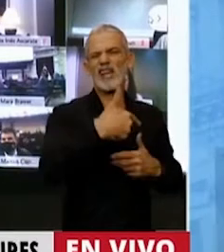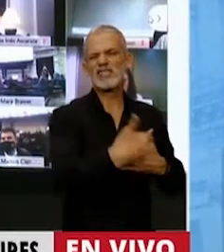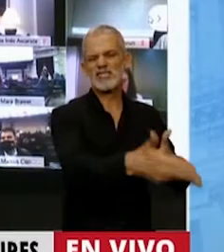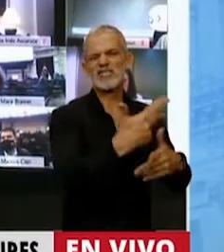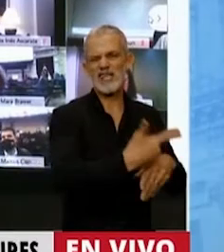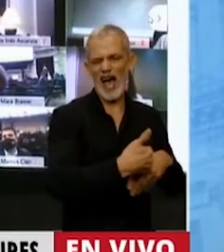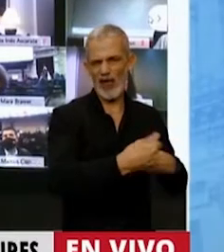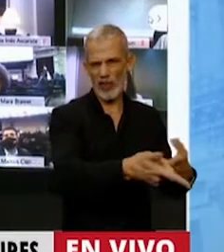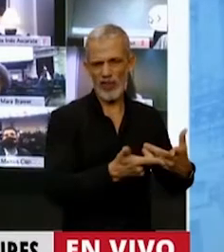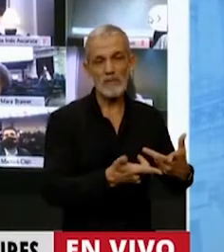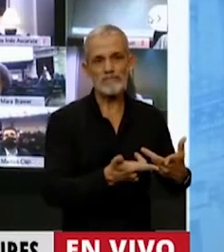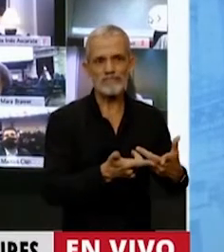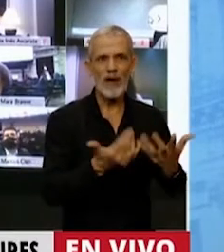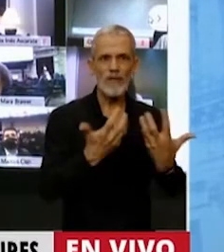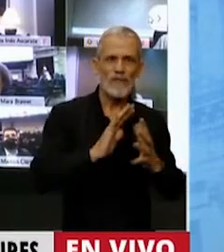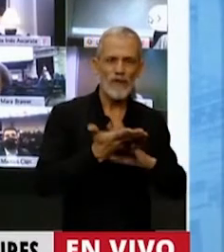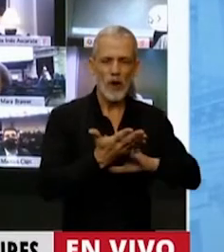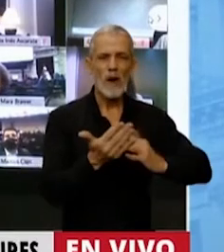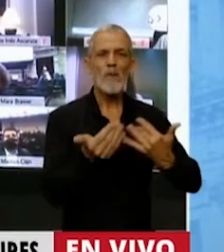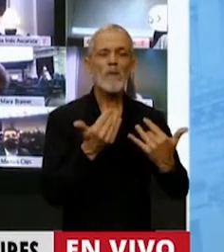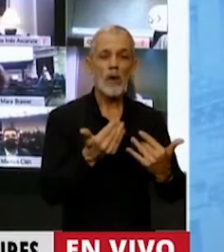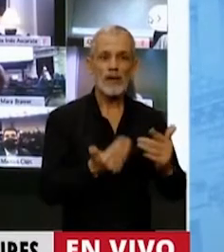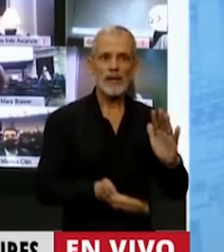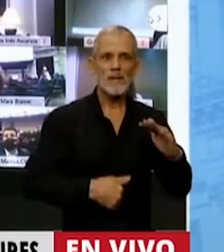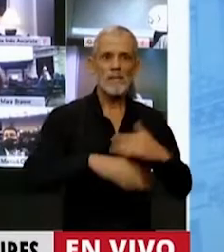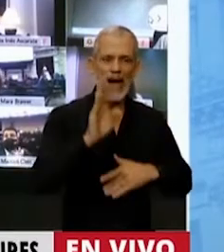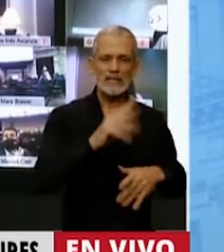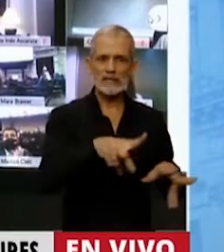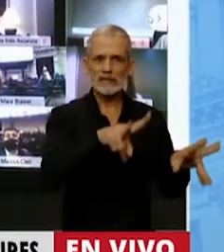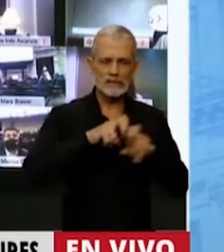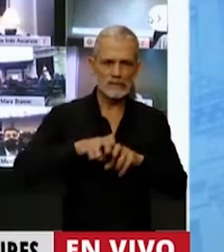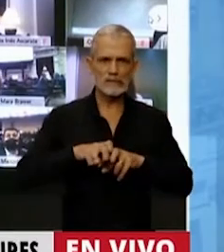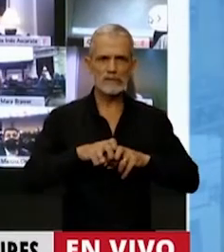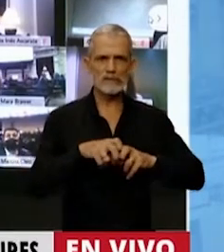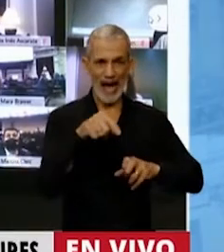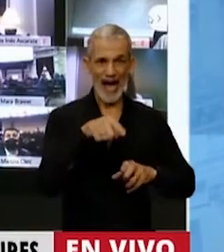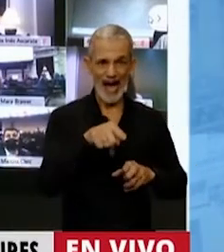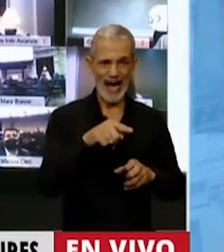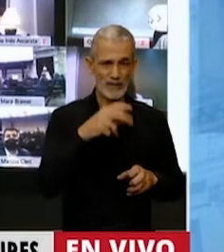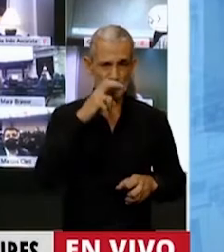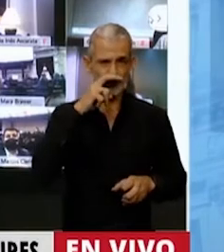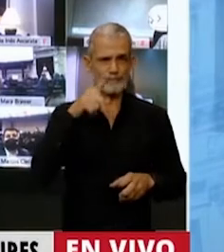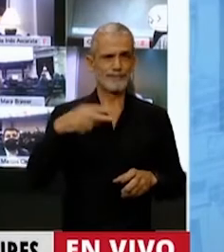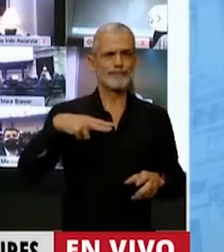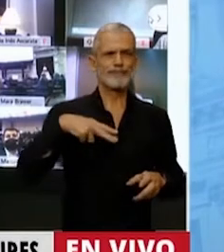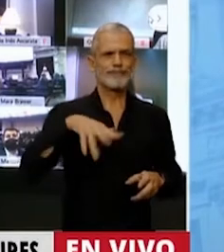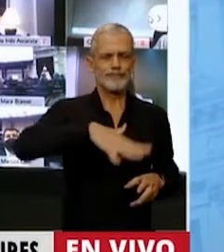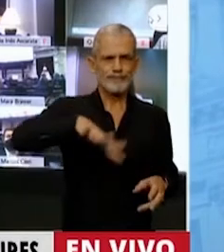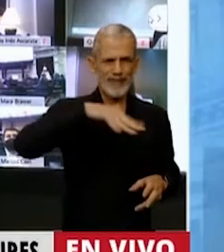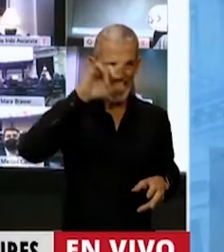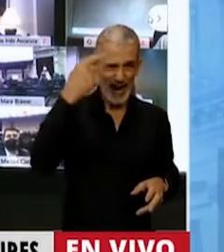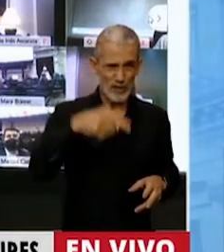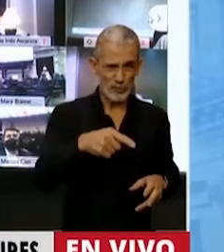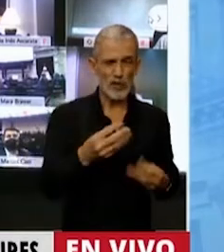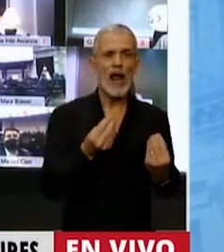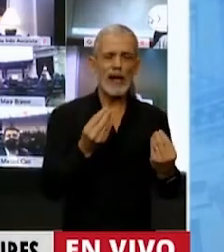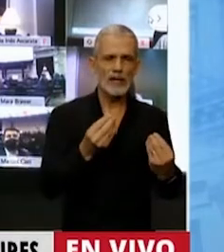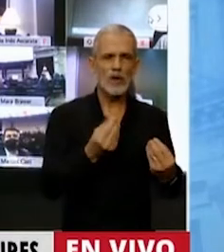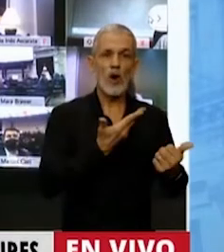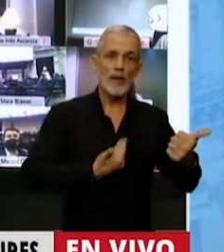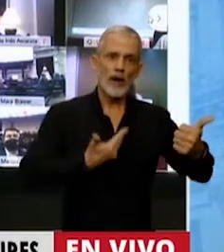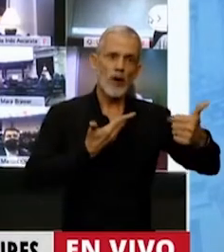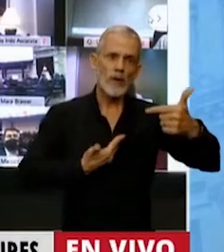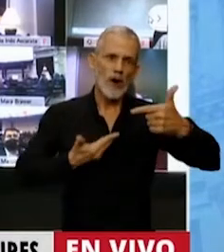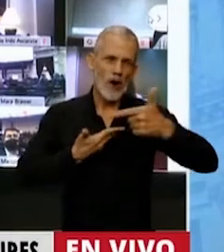porque es el mecanismo que les permite maximizar las ganancias de la burguesía nacional que estos sucesivos